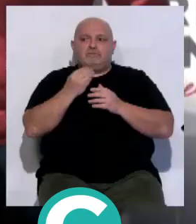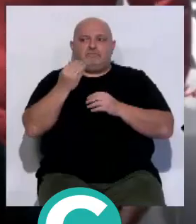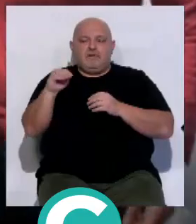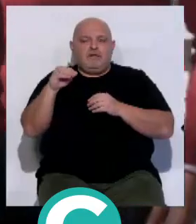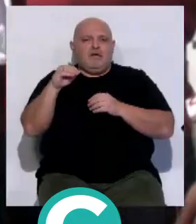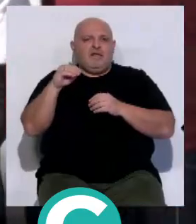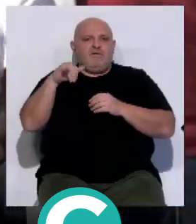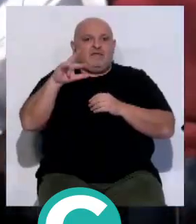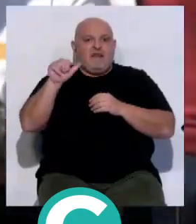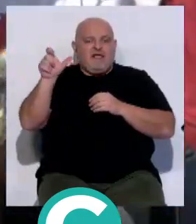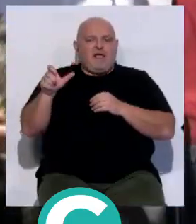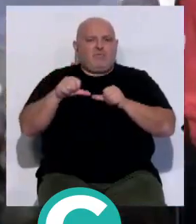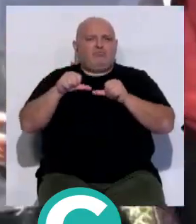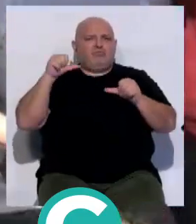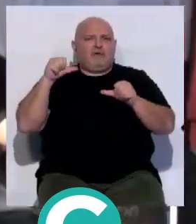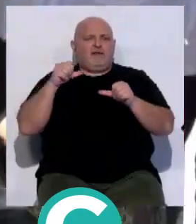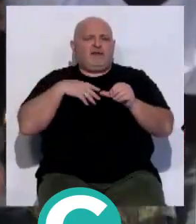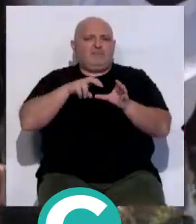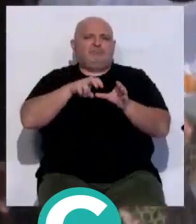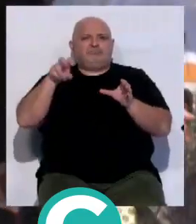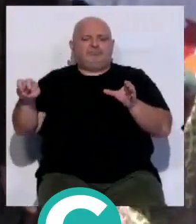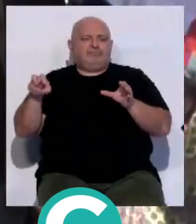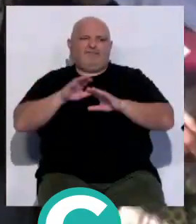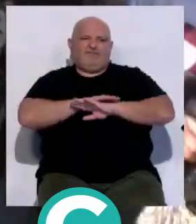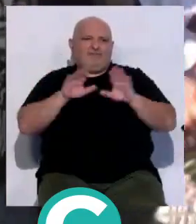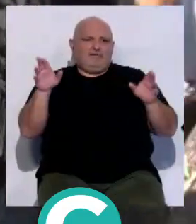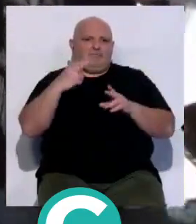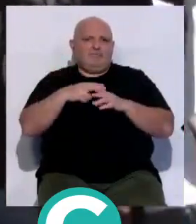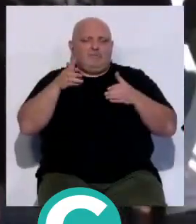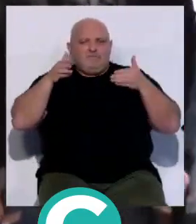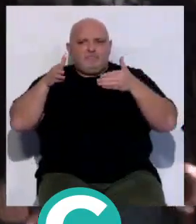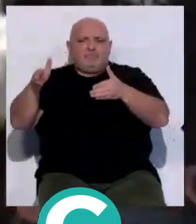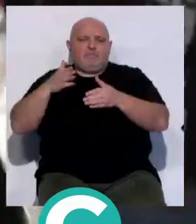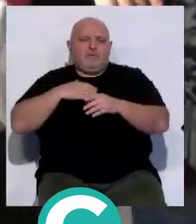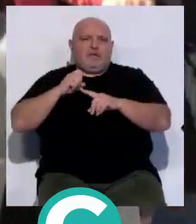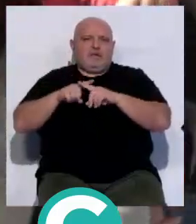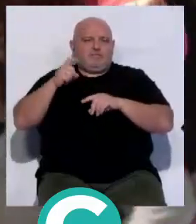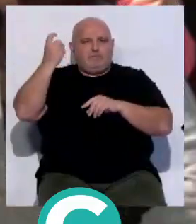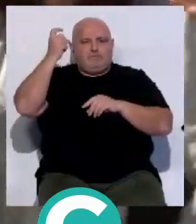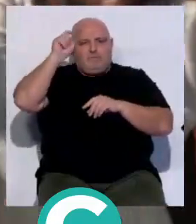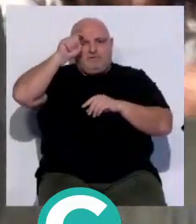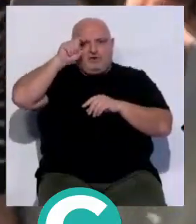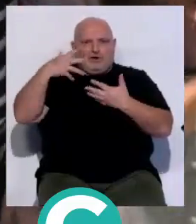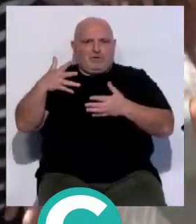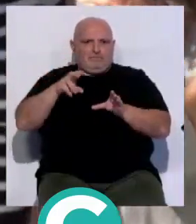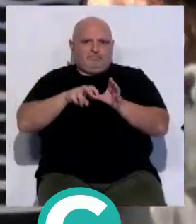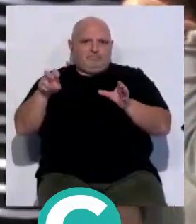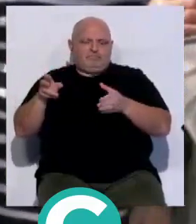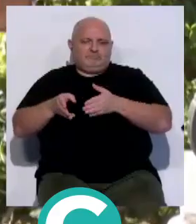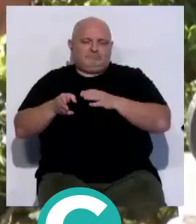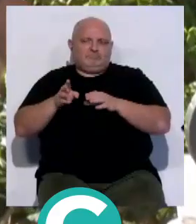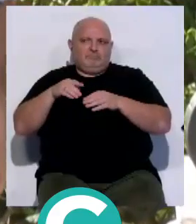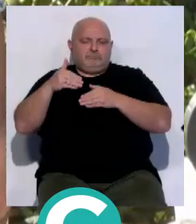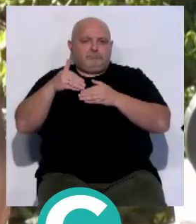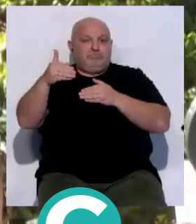une Martín Vila, quien ya anunció hace tiempo su retirada de la vida pública política para volver a su profesión como profesor, vocación que ejerce